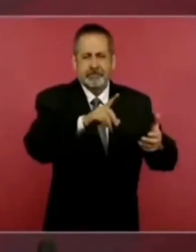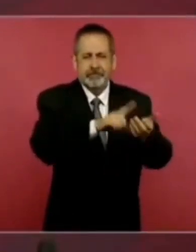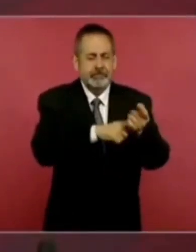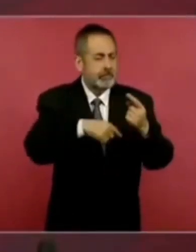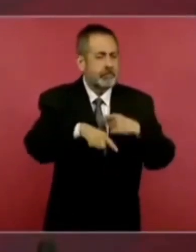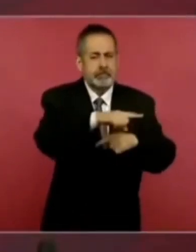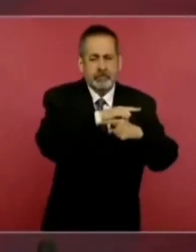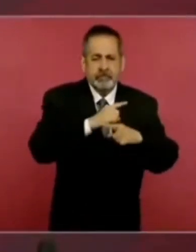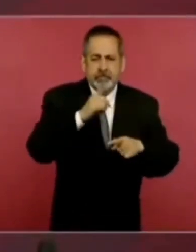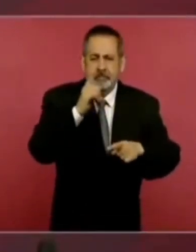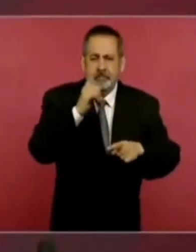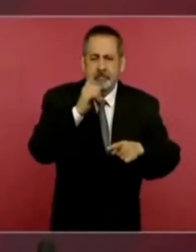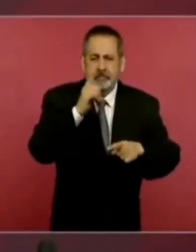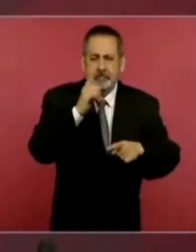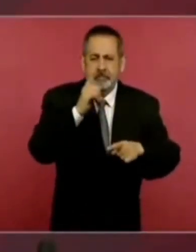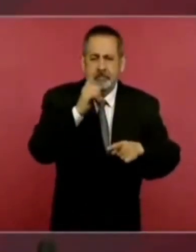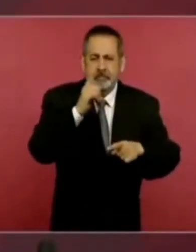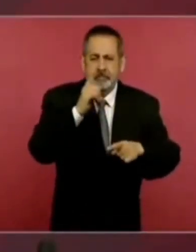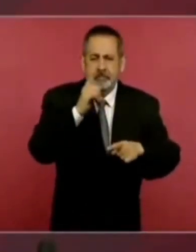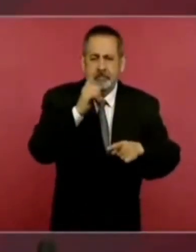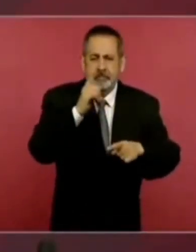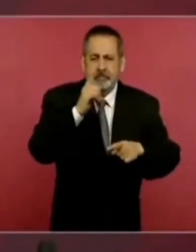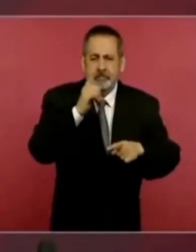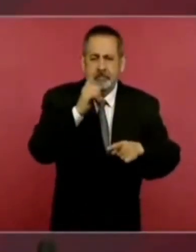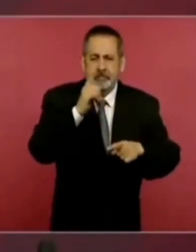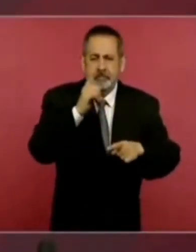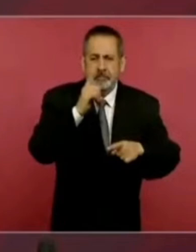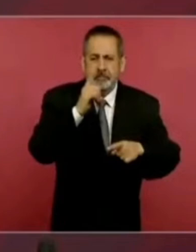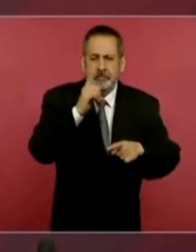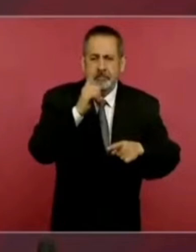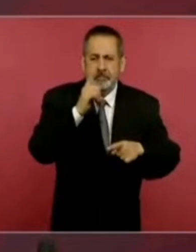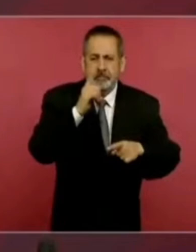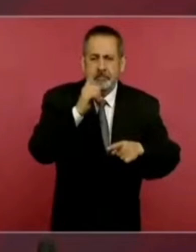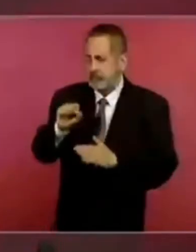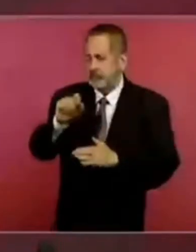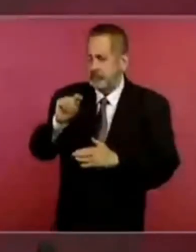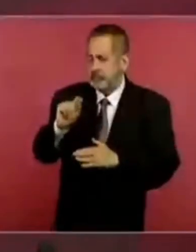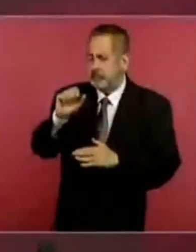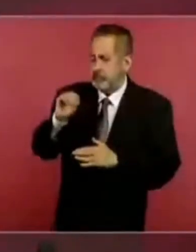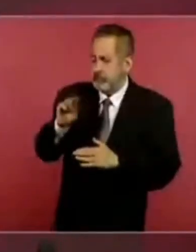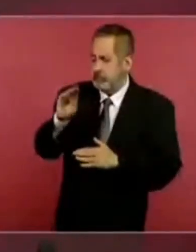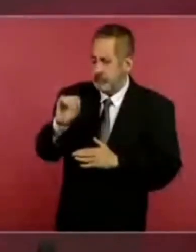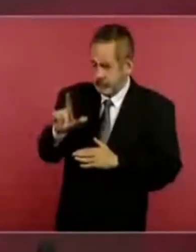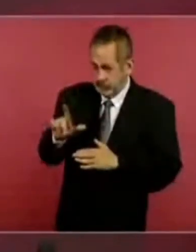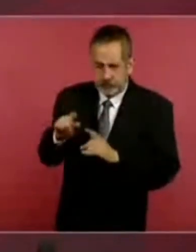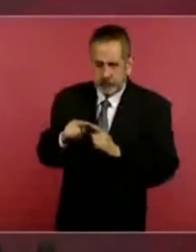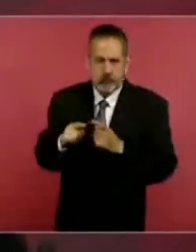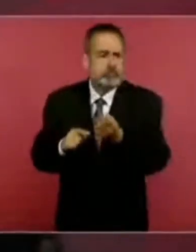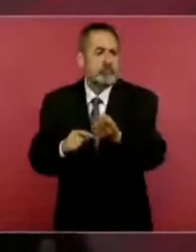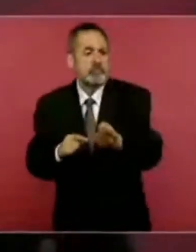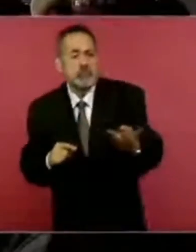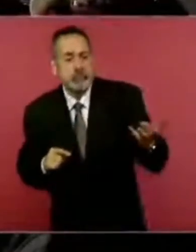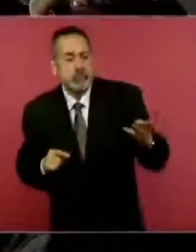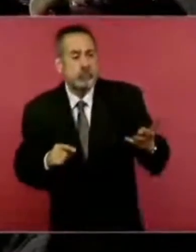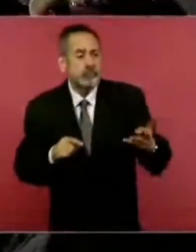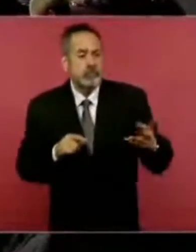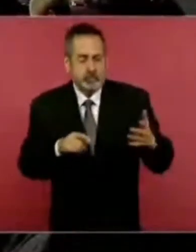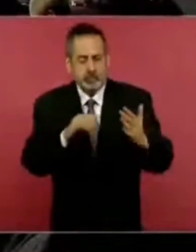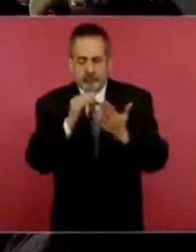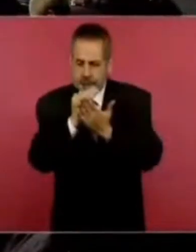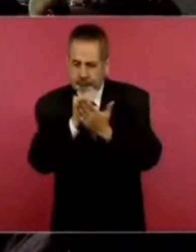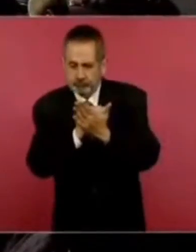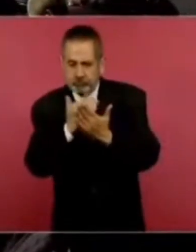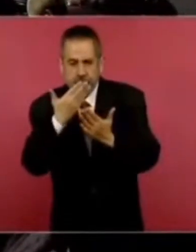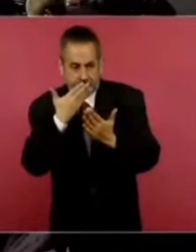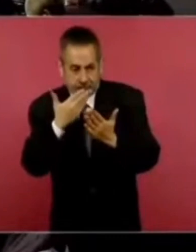prueba del protocolo de Estambul? Llevan años y en este caso que estamos hablando de algo